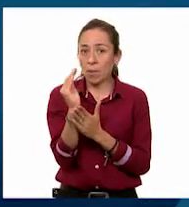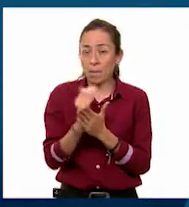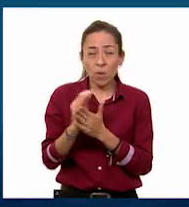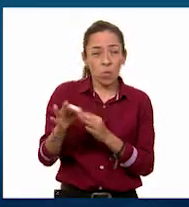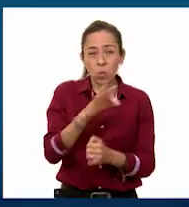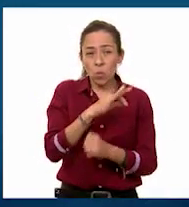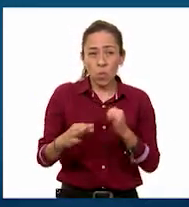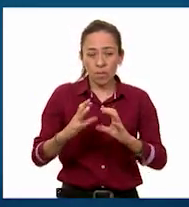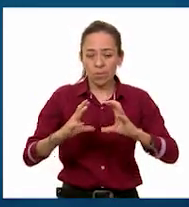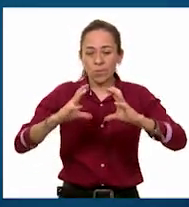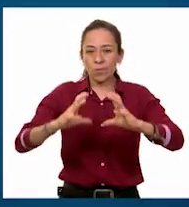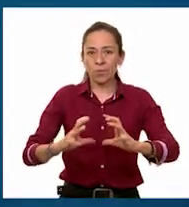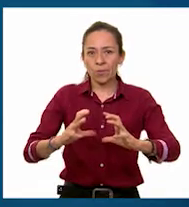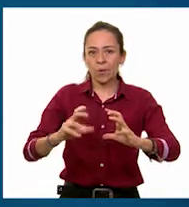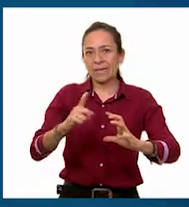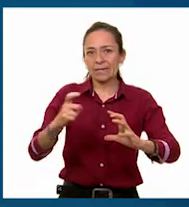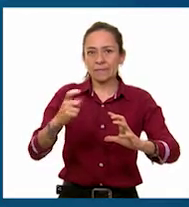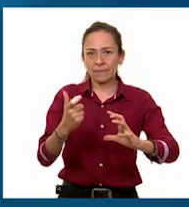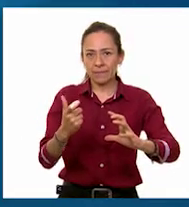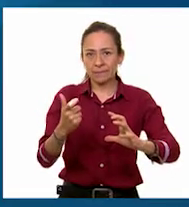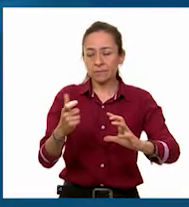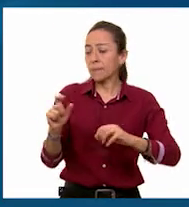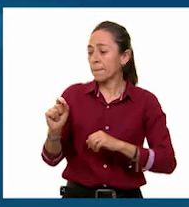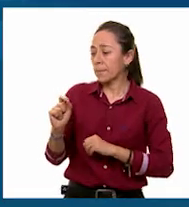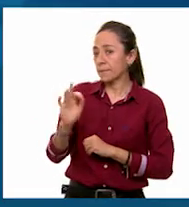balón de 100 pesos con un descuento del 20%.